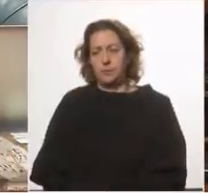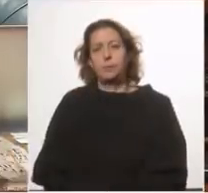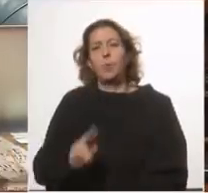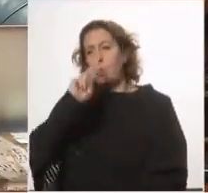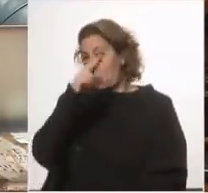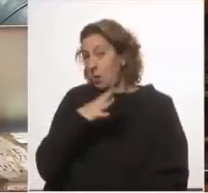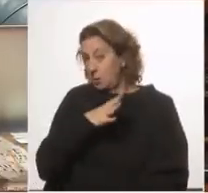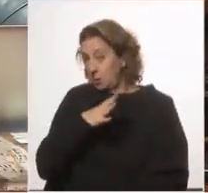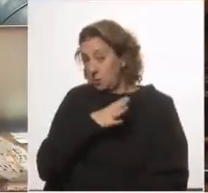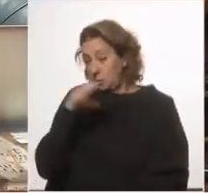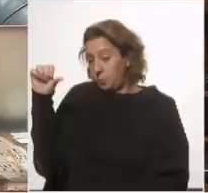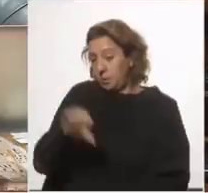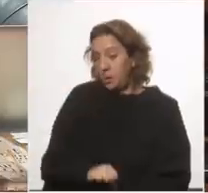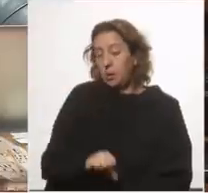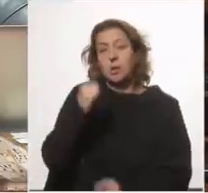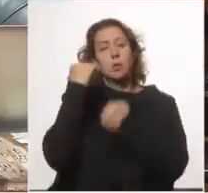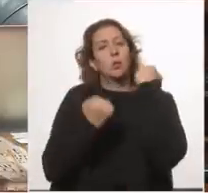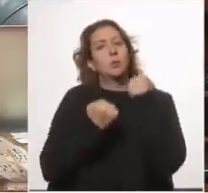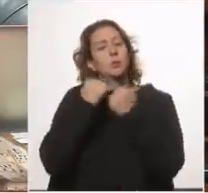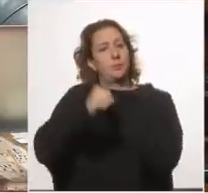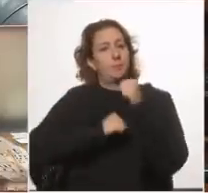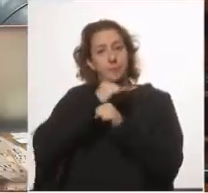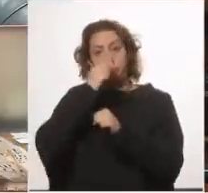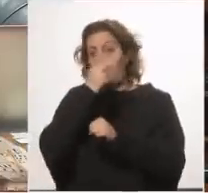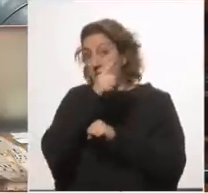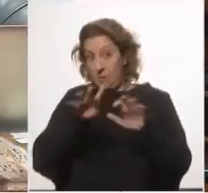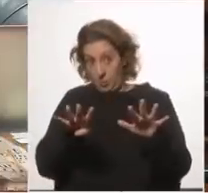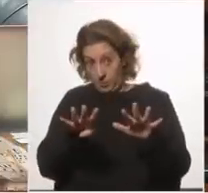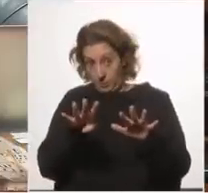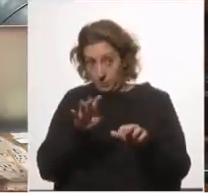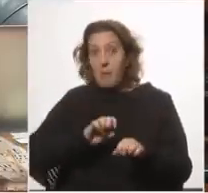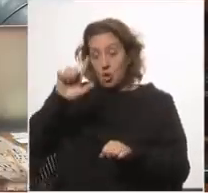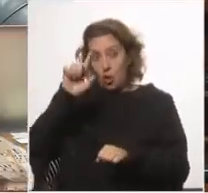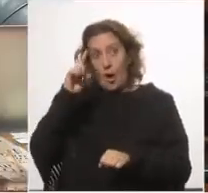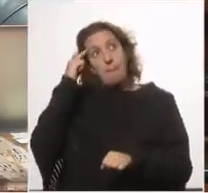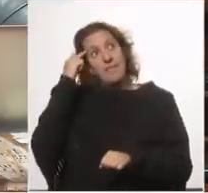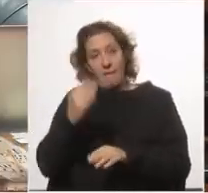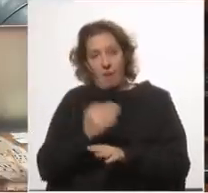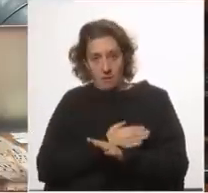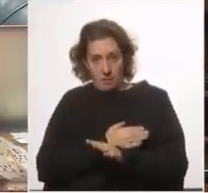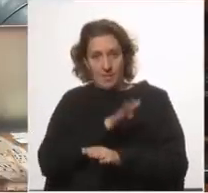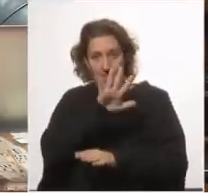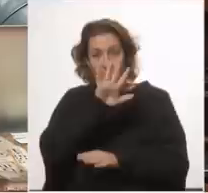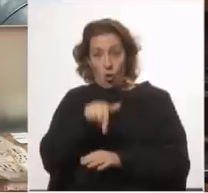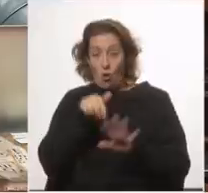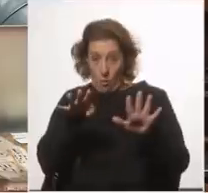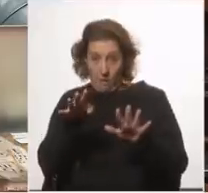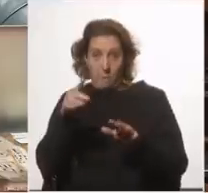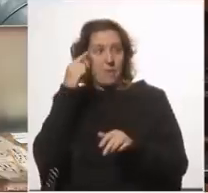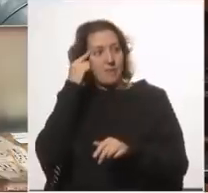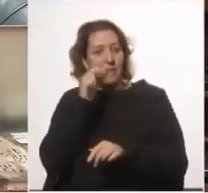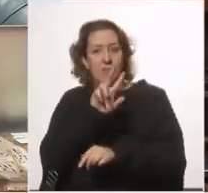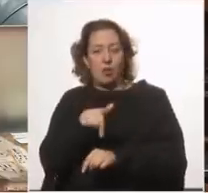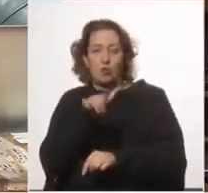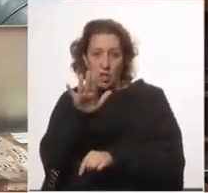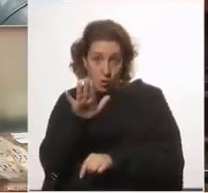Uruguay ha tenido una caída económica en el 19 mayor a la prevista como dije al principio 5.9 en lugar de 3.5 mayor